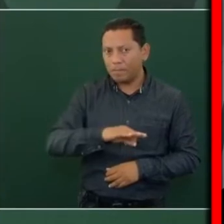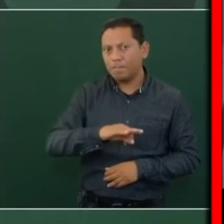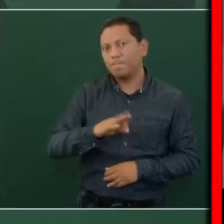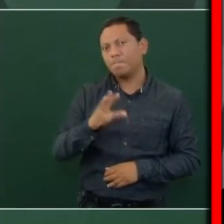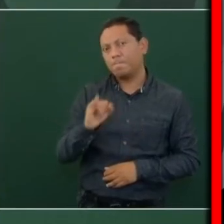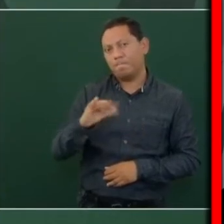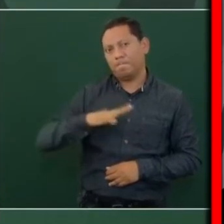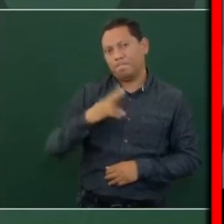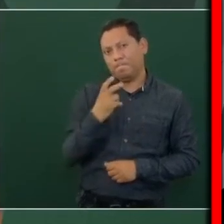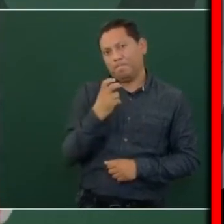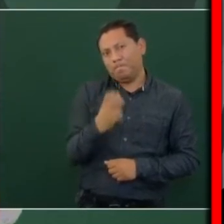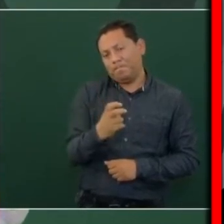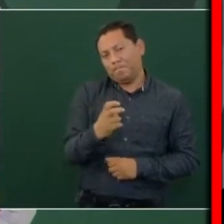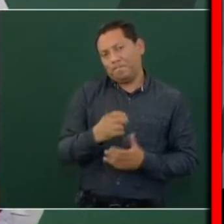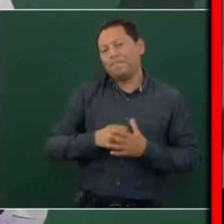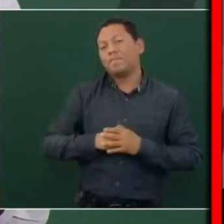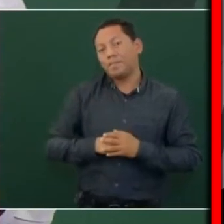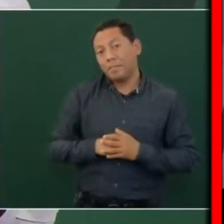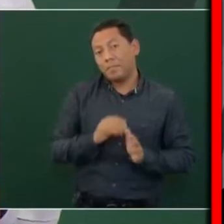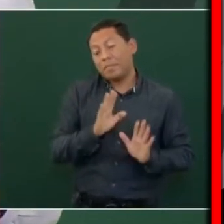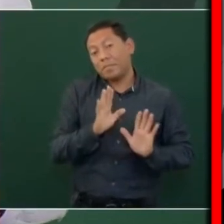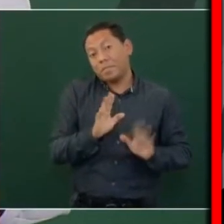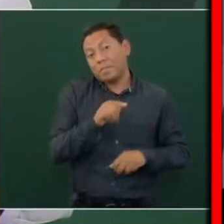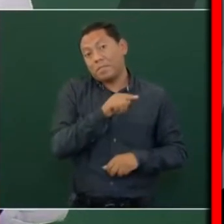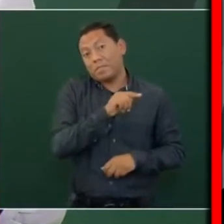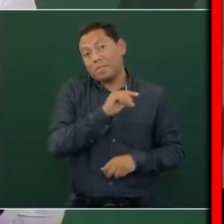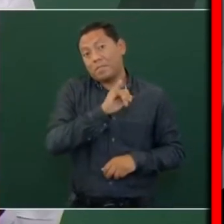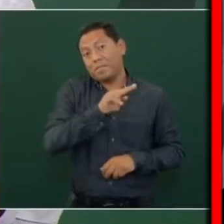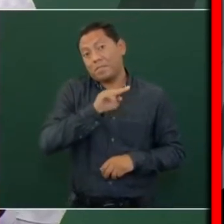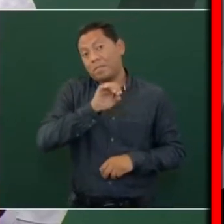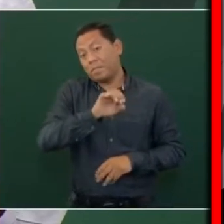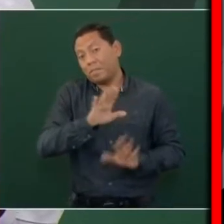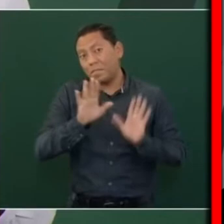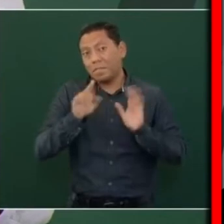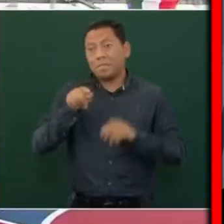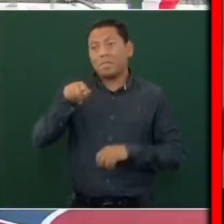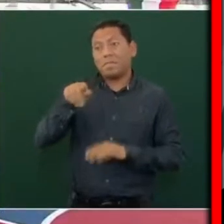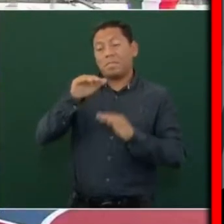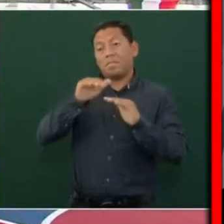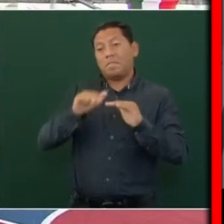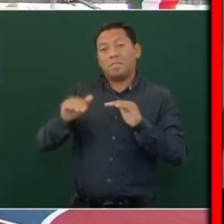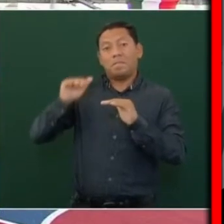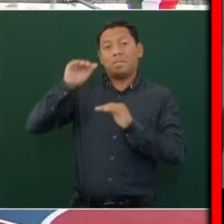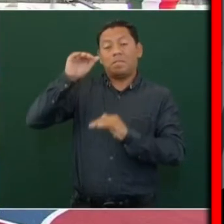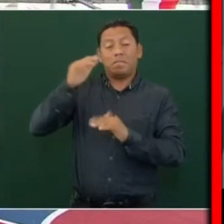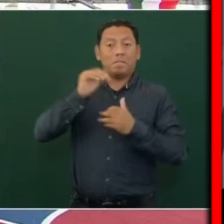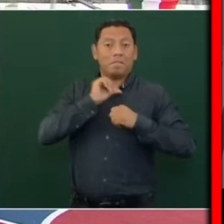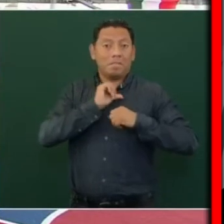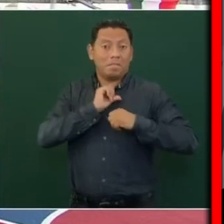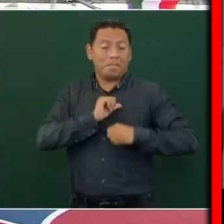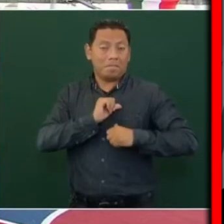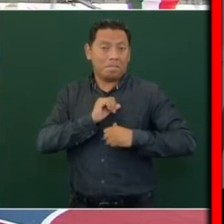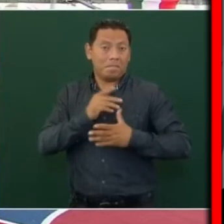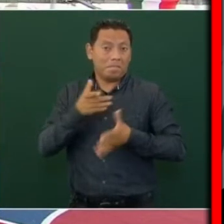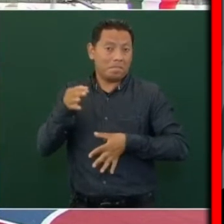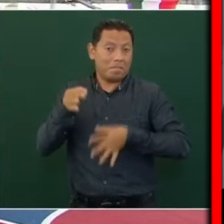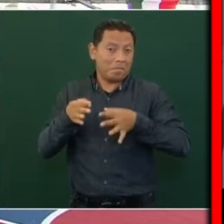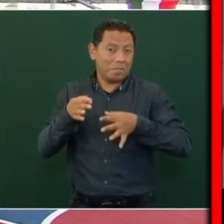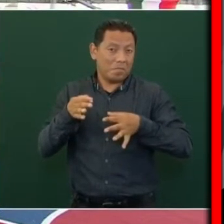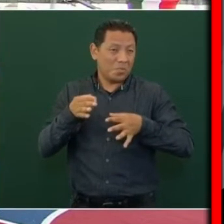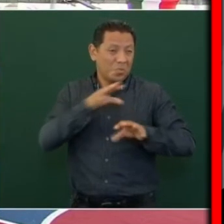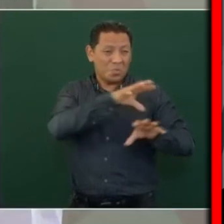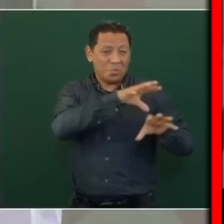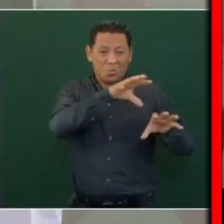El instituto electoral, el tribunal electoral, el Poder Judicial, sí, todo eso,